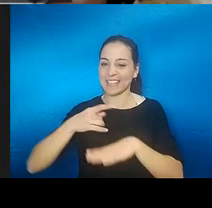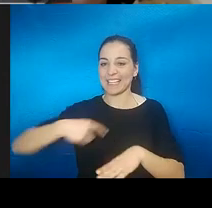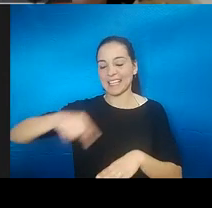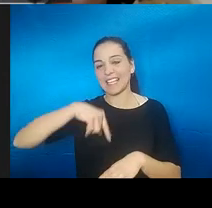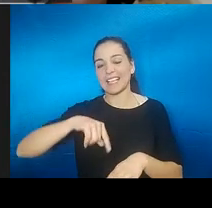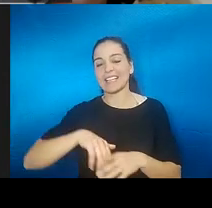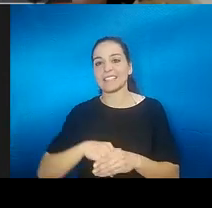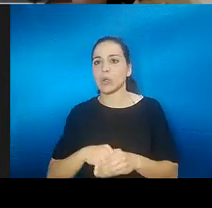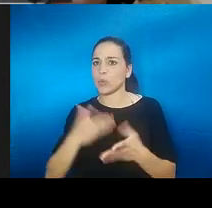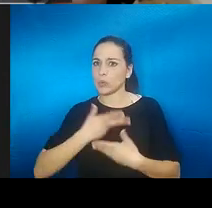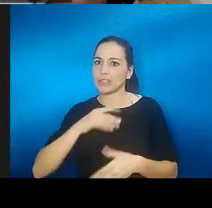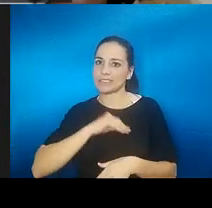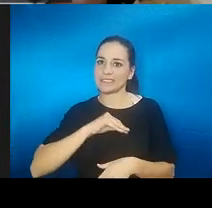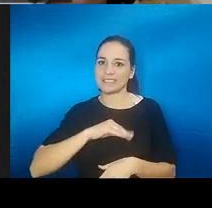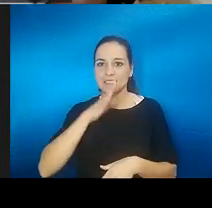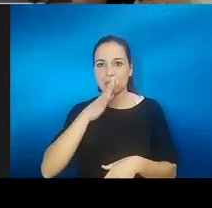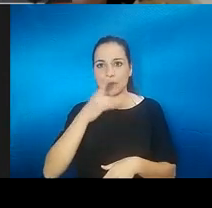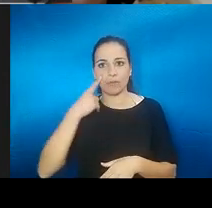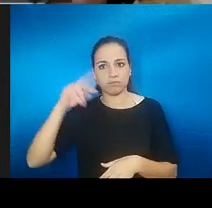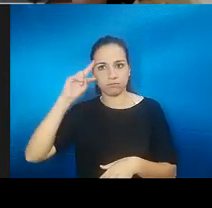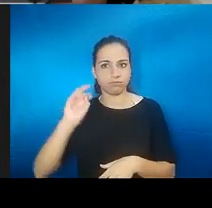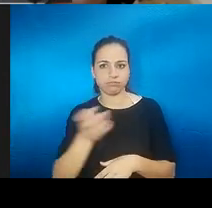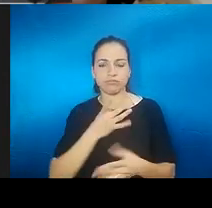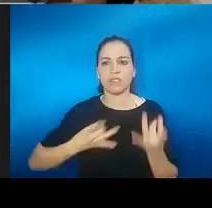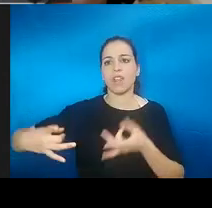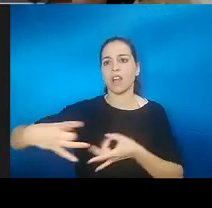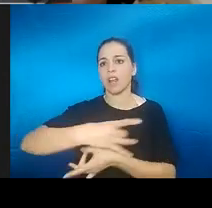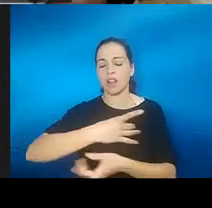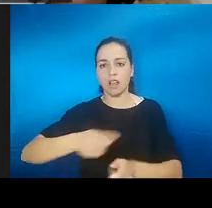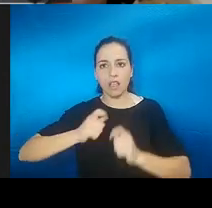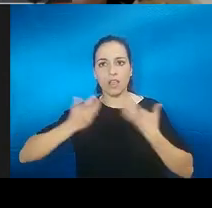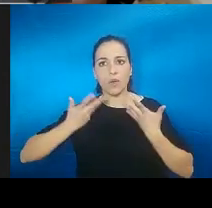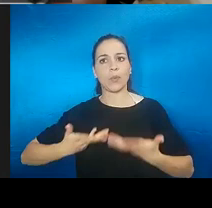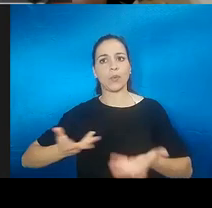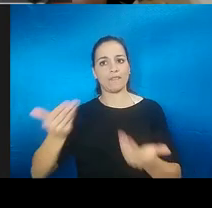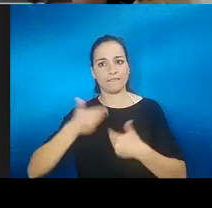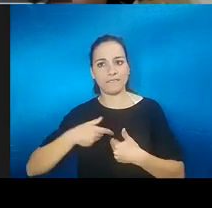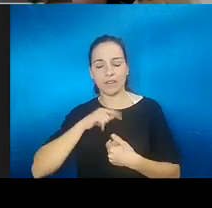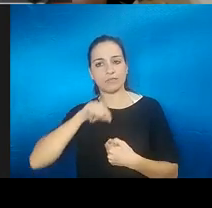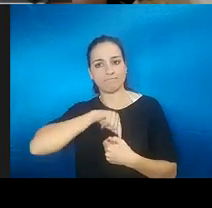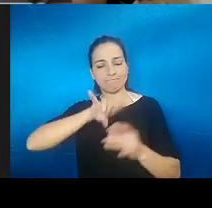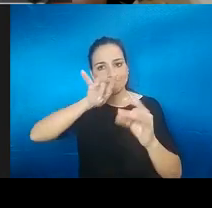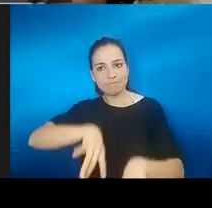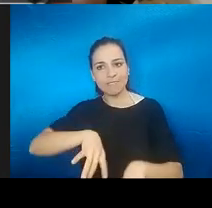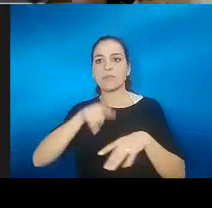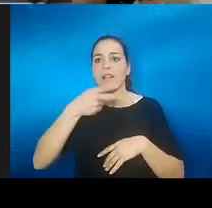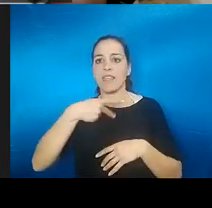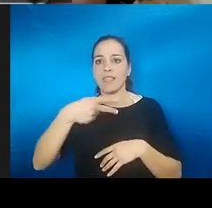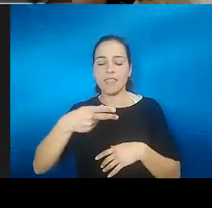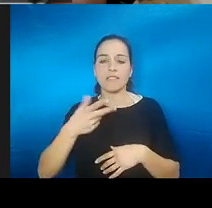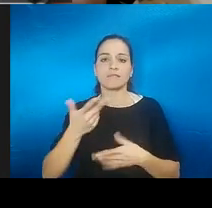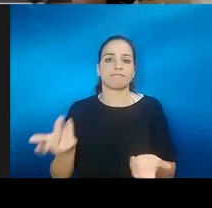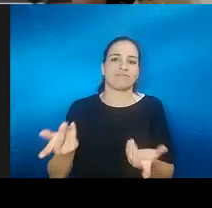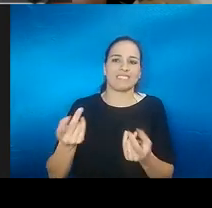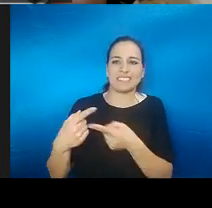está ayudando un montón porque se comparten muchas experiencias que ayudan mucho en las que te ves reflejada se comparten muchas